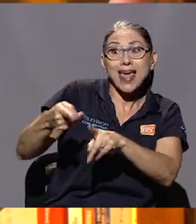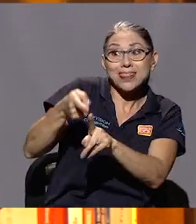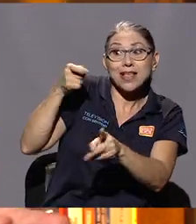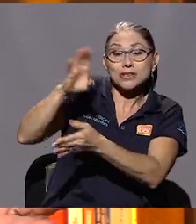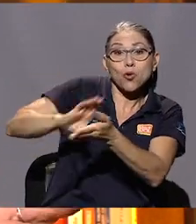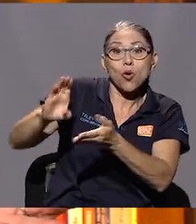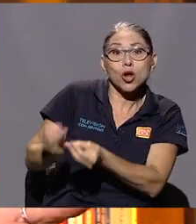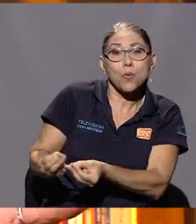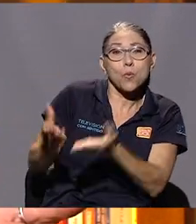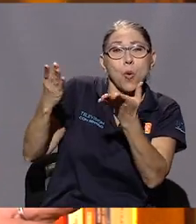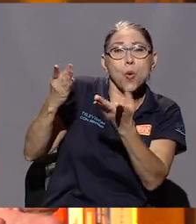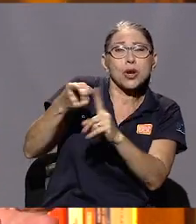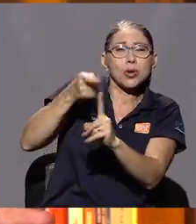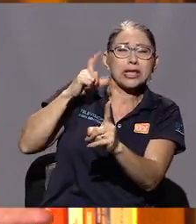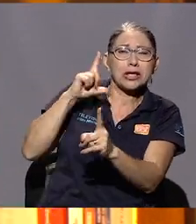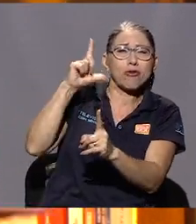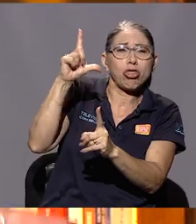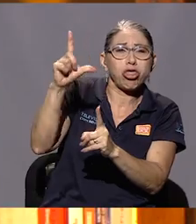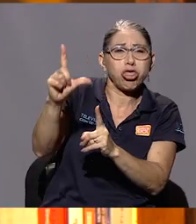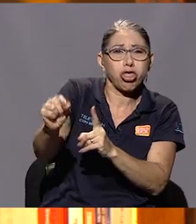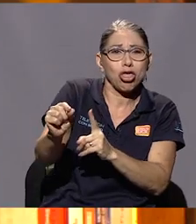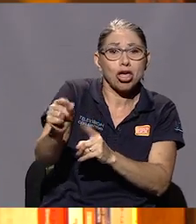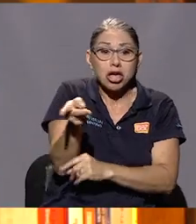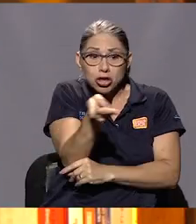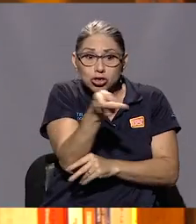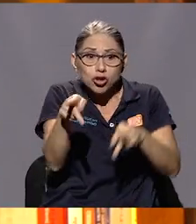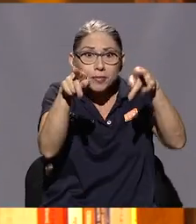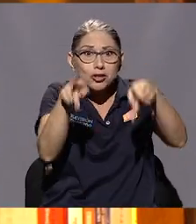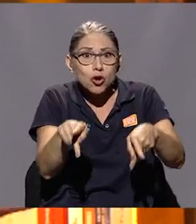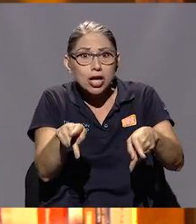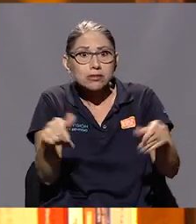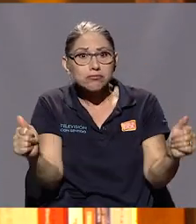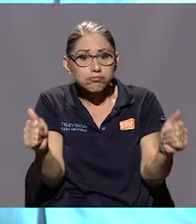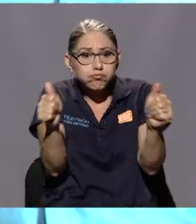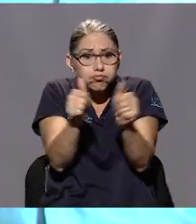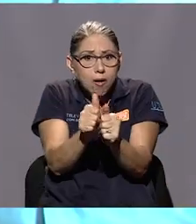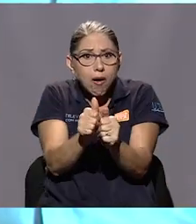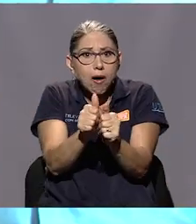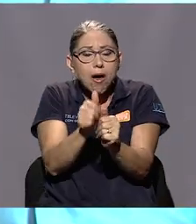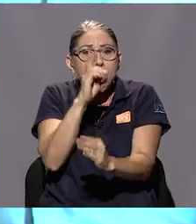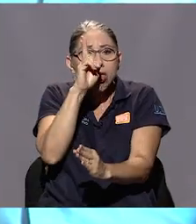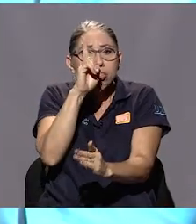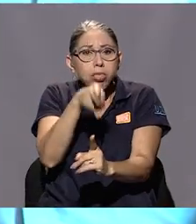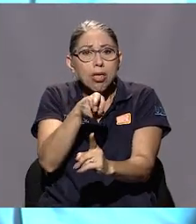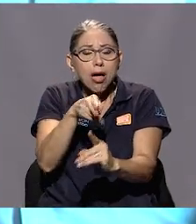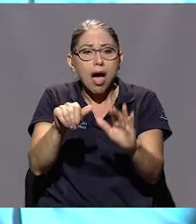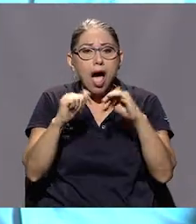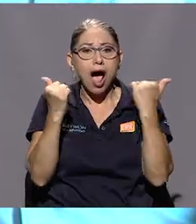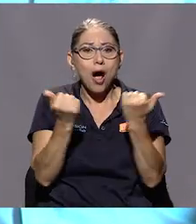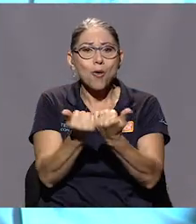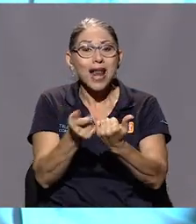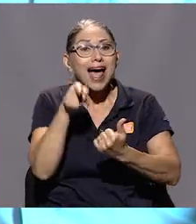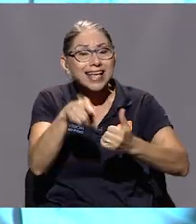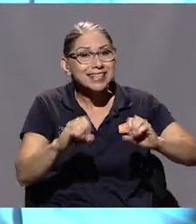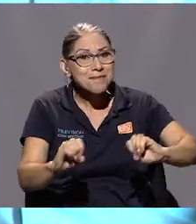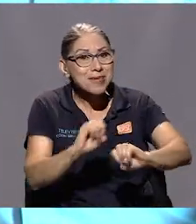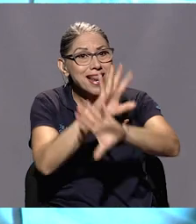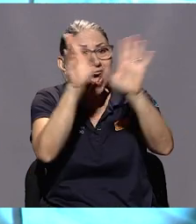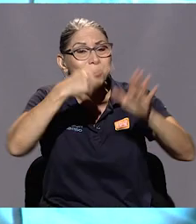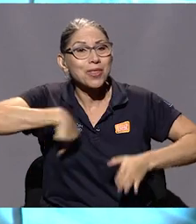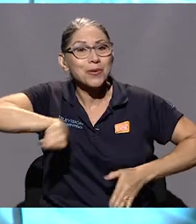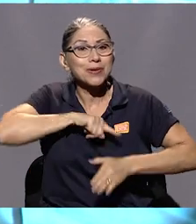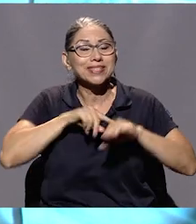Tigra de San Carlos y están juntas en la misma aula. Ese es el milagro de nuestra...